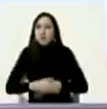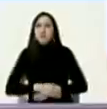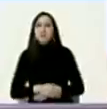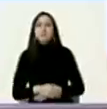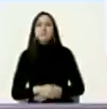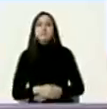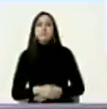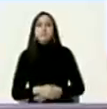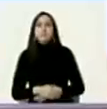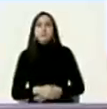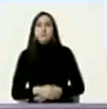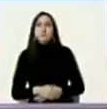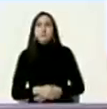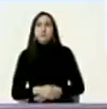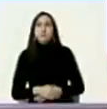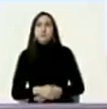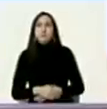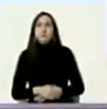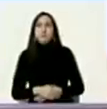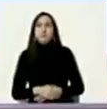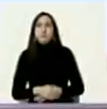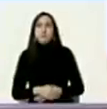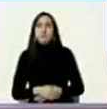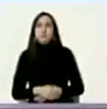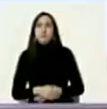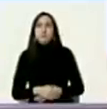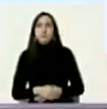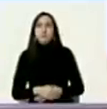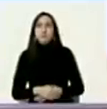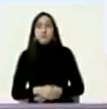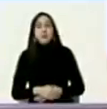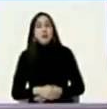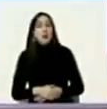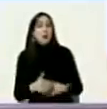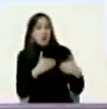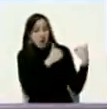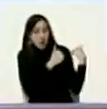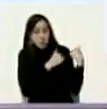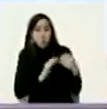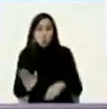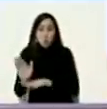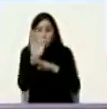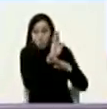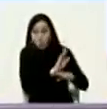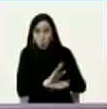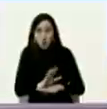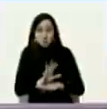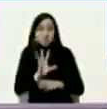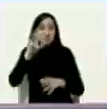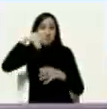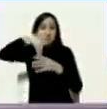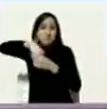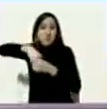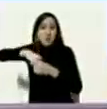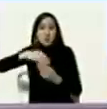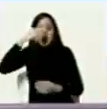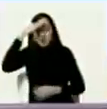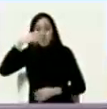el R2P era la responsabilidad de proteger una invasión militar a Venezuela